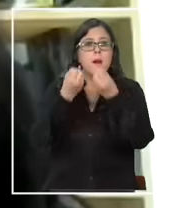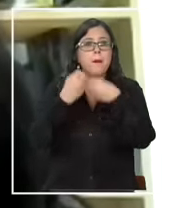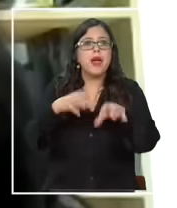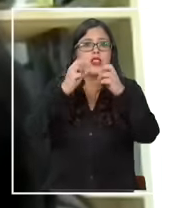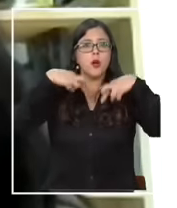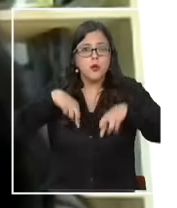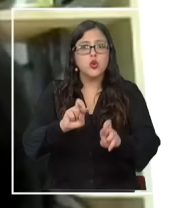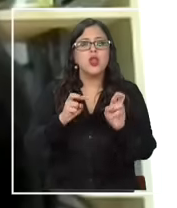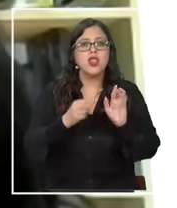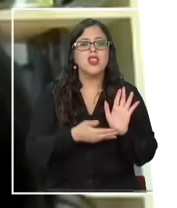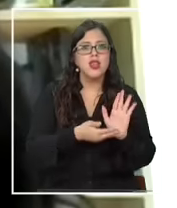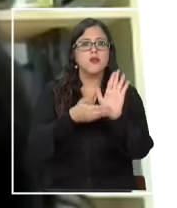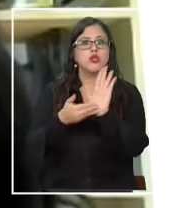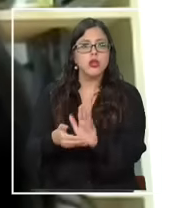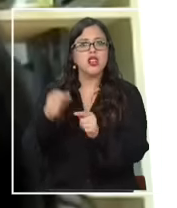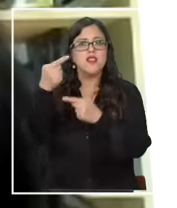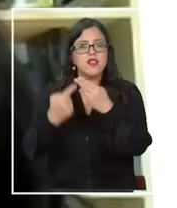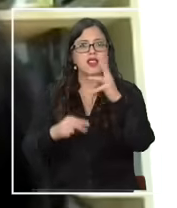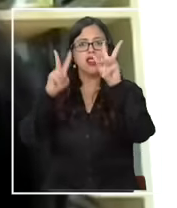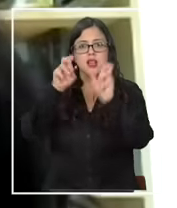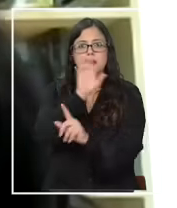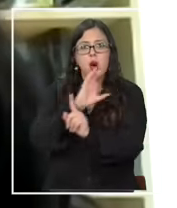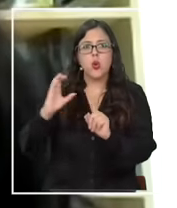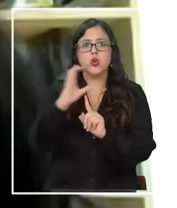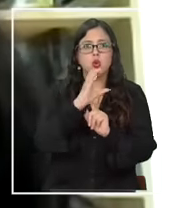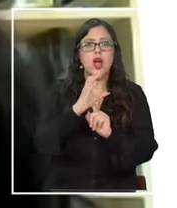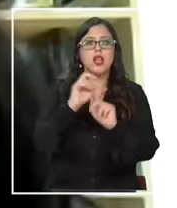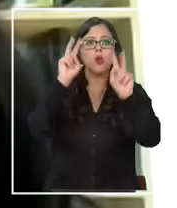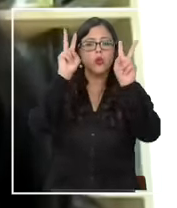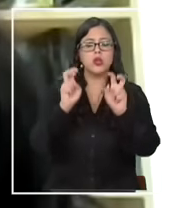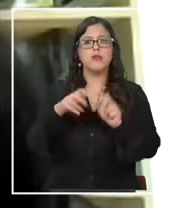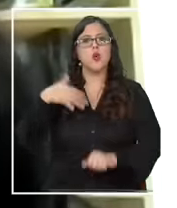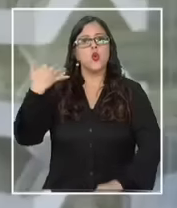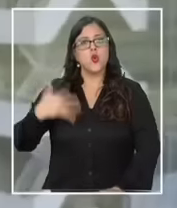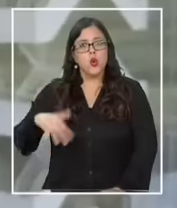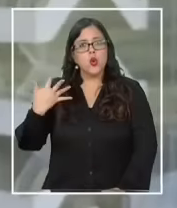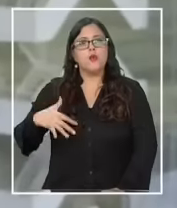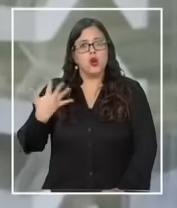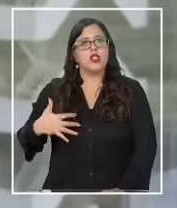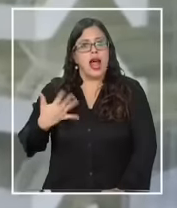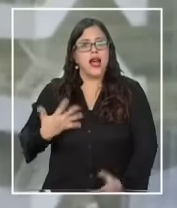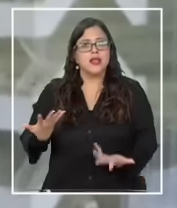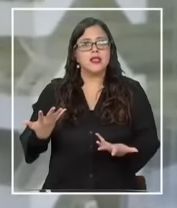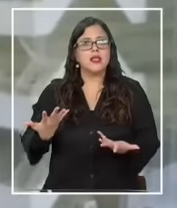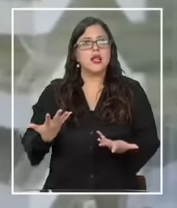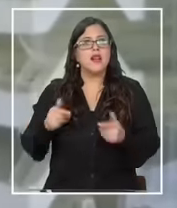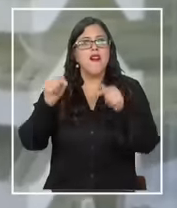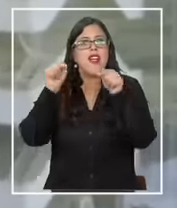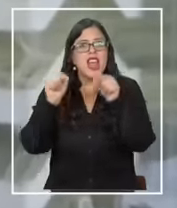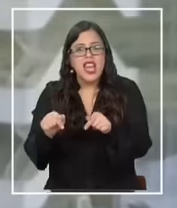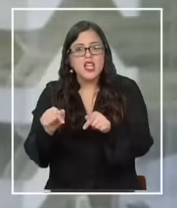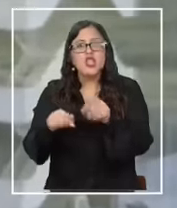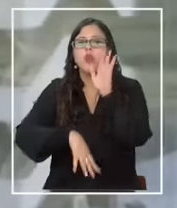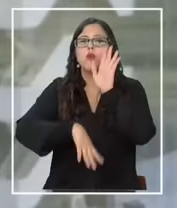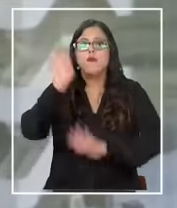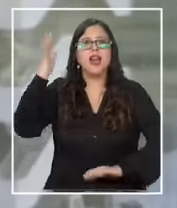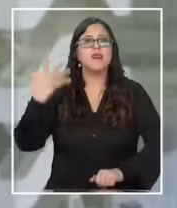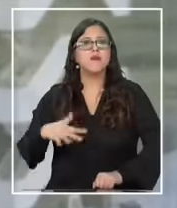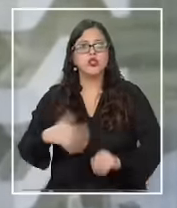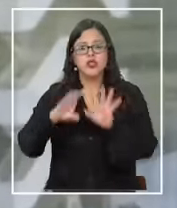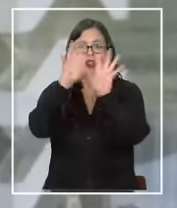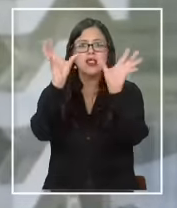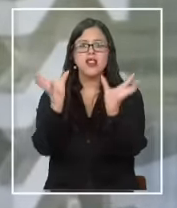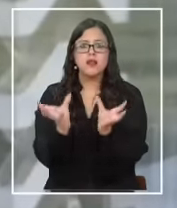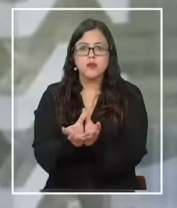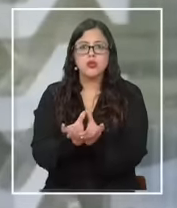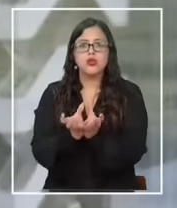manifestaciones culturales en un evento de gran envergadura esta es la cita más relevante en todo el